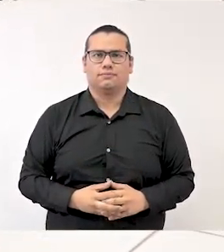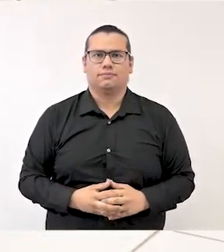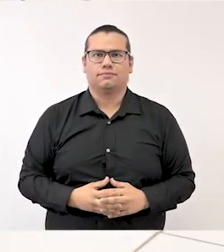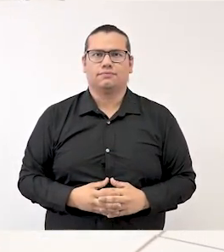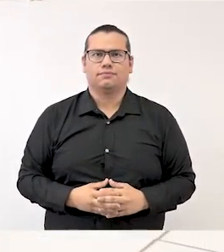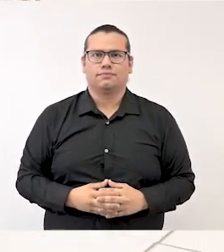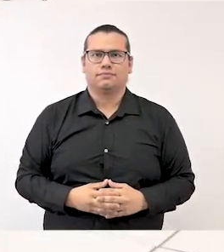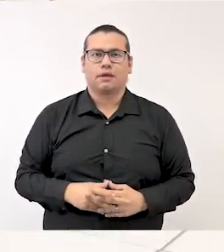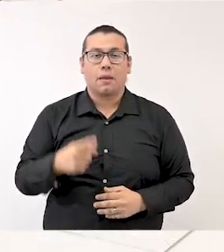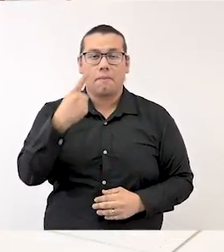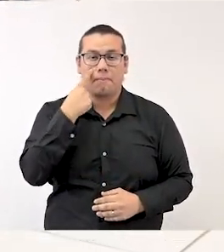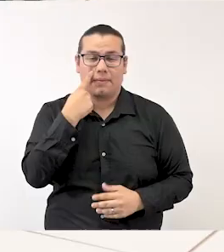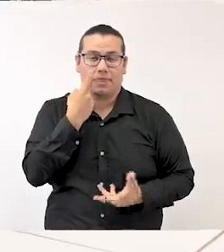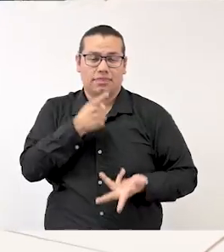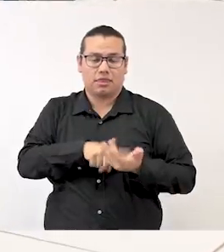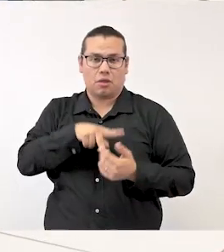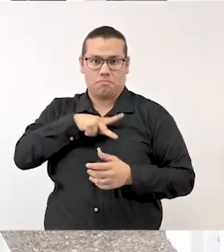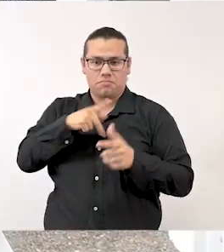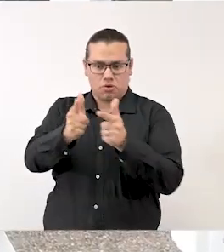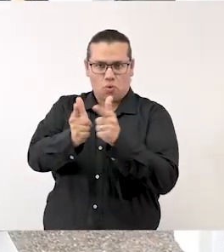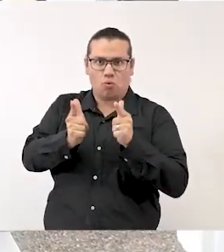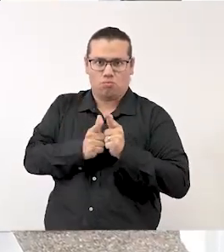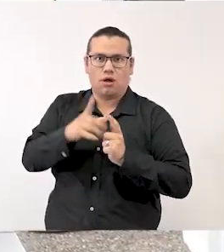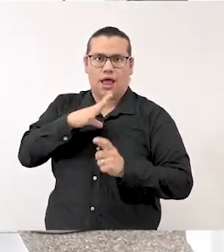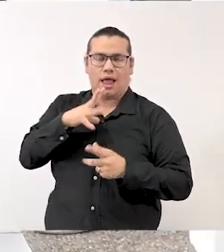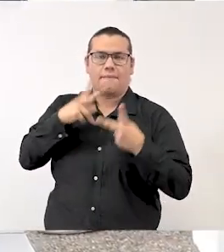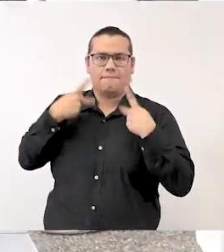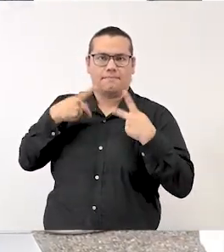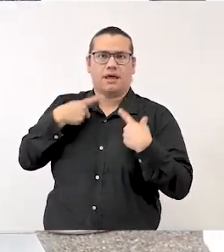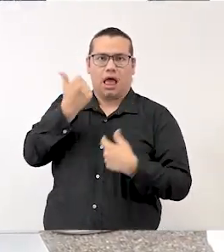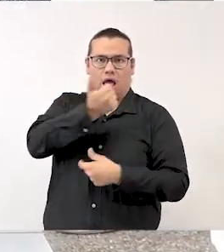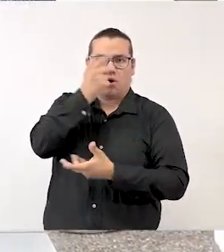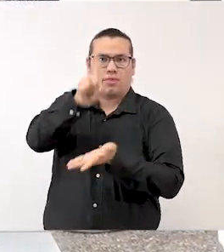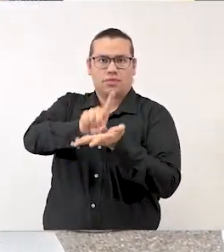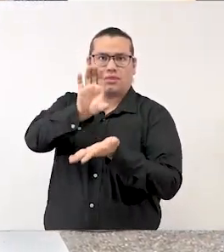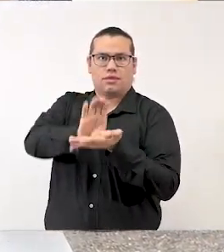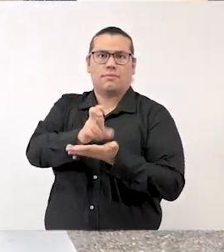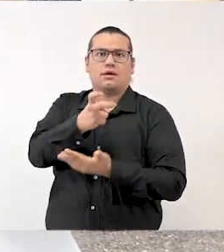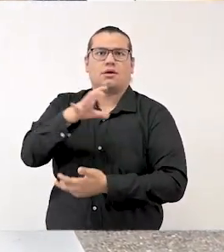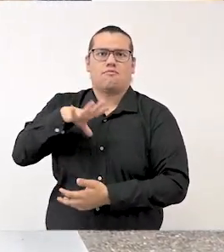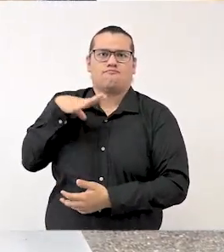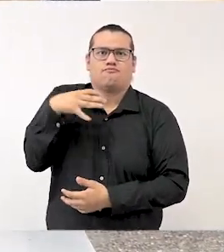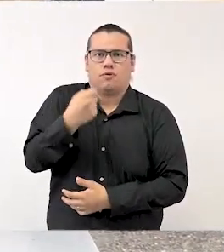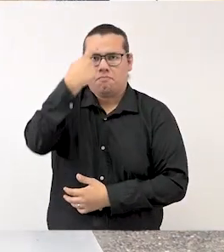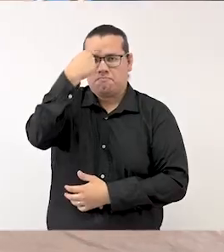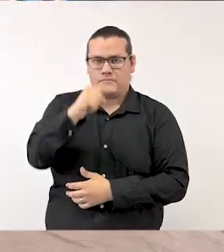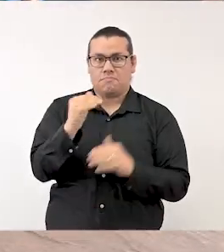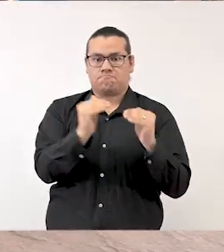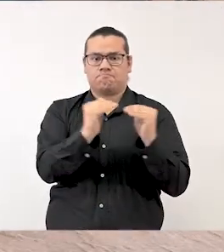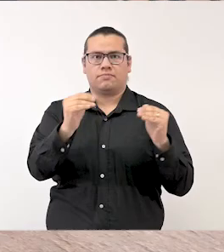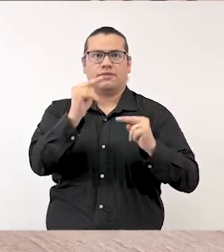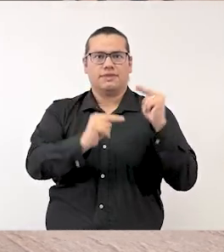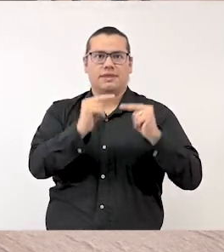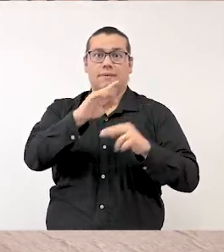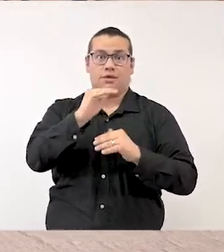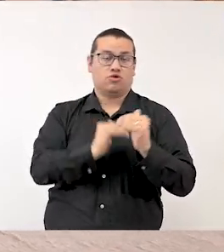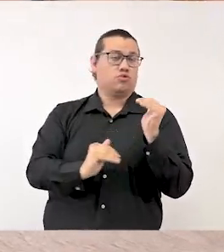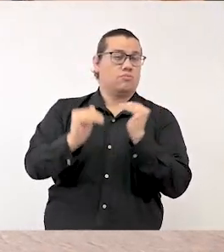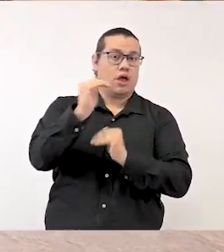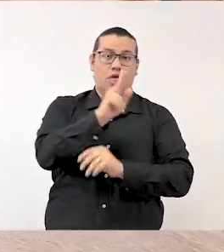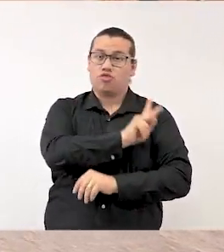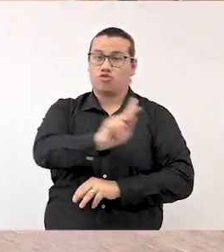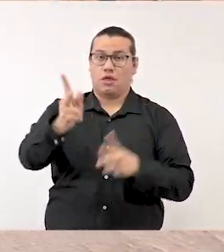Fíjate que en mi grupo hay una estudiante con discapacidad. Han realizado esfuerzos para garantizar la educación superior a todas las personas y se nota.